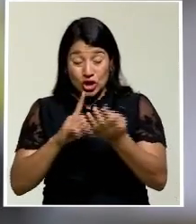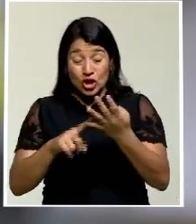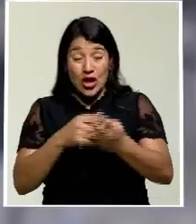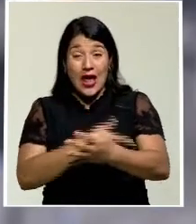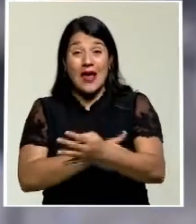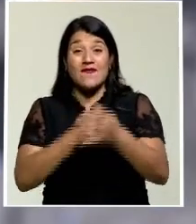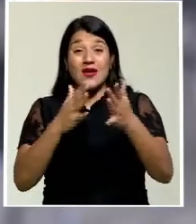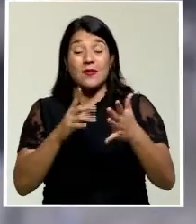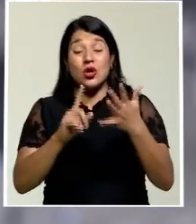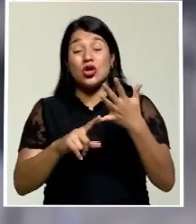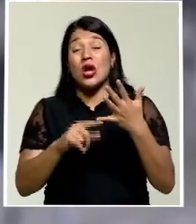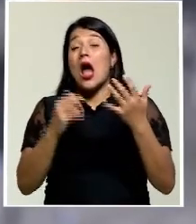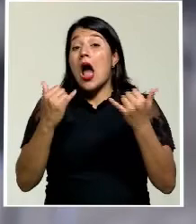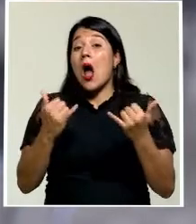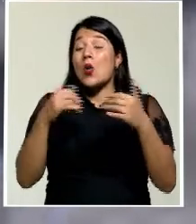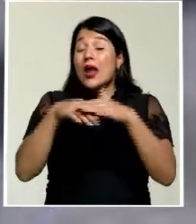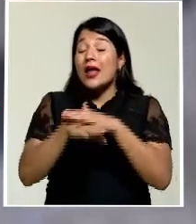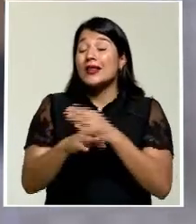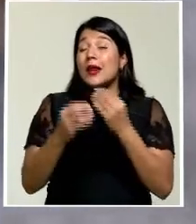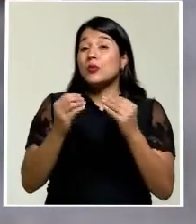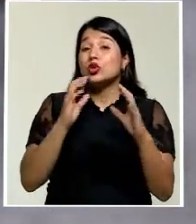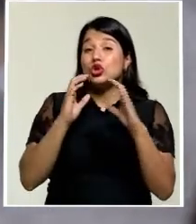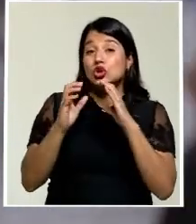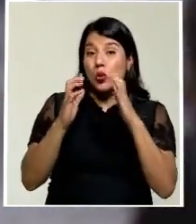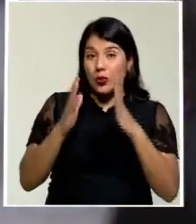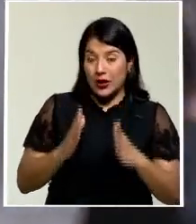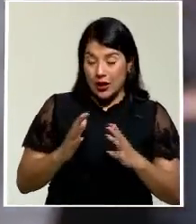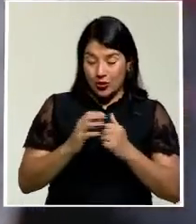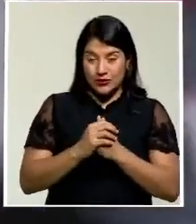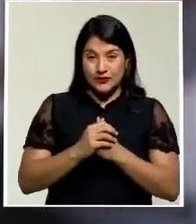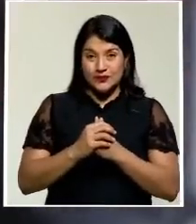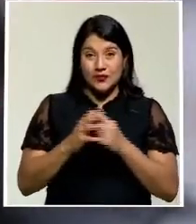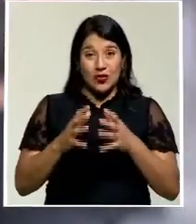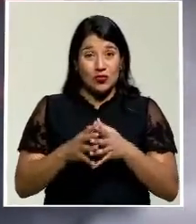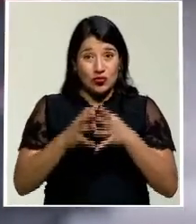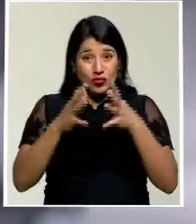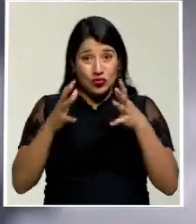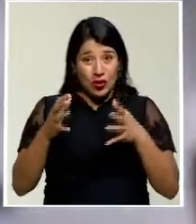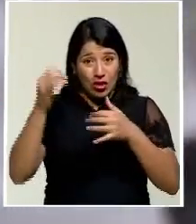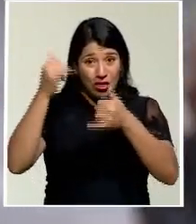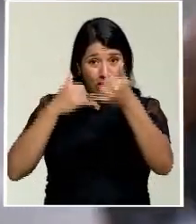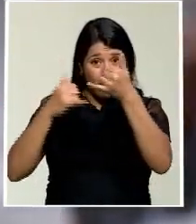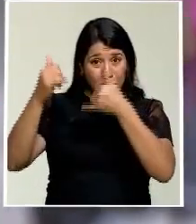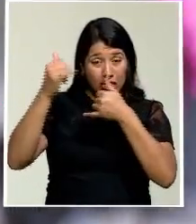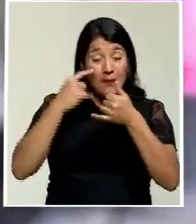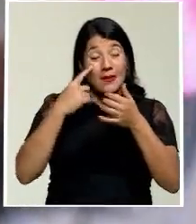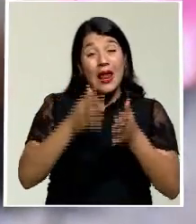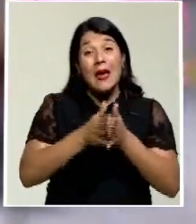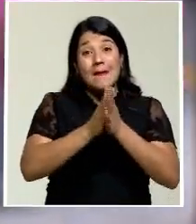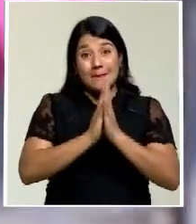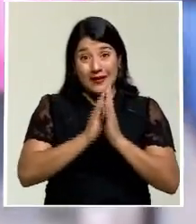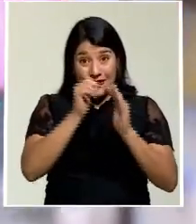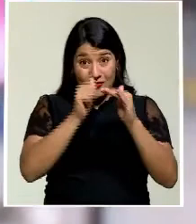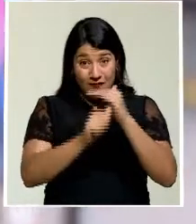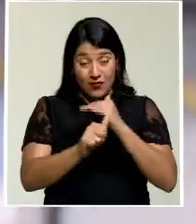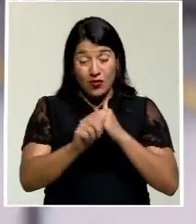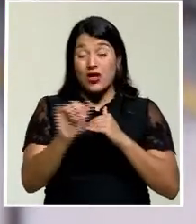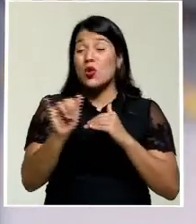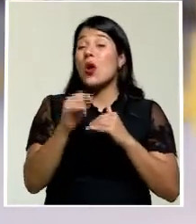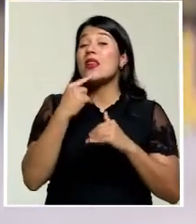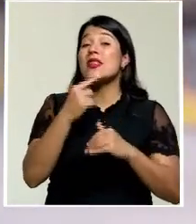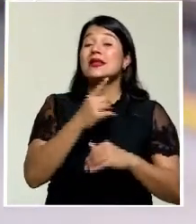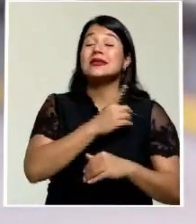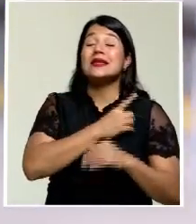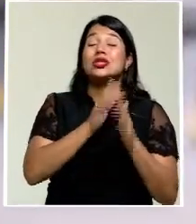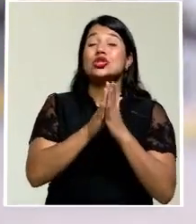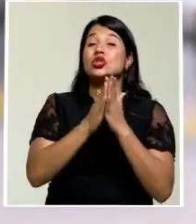y ahora están ingresando muchos comunicadores. A pesar del aumento en las llamadas para solicitar esa condición, en Migración aseguran que no está